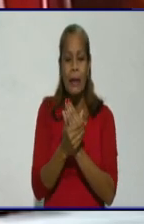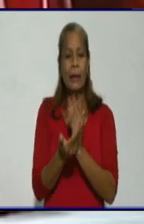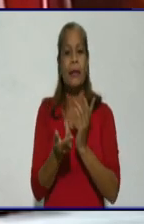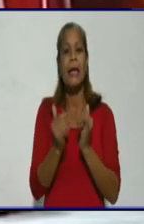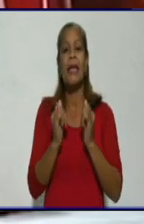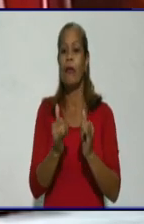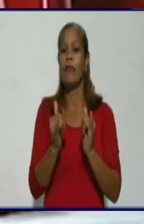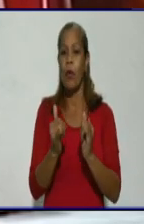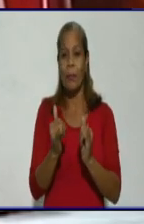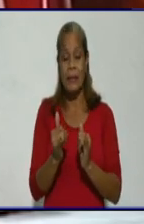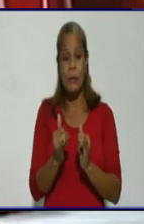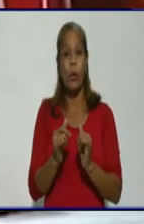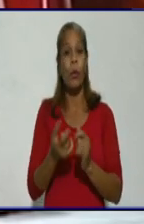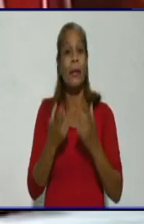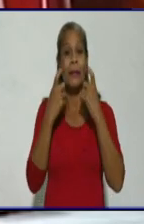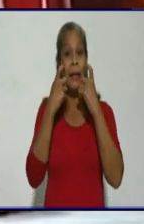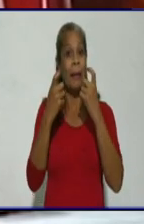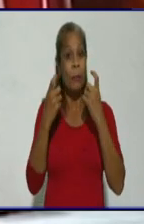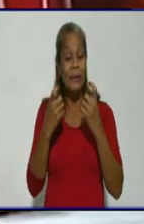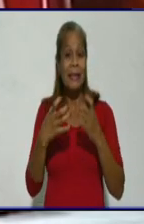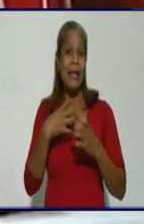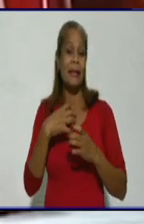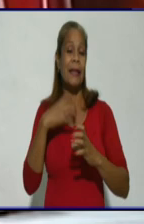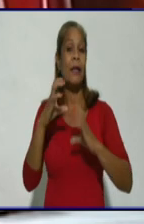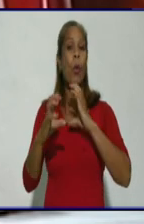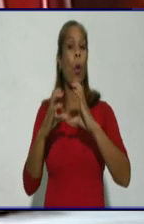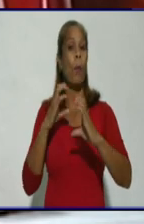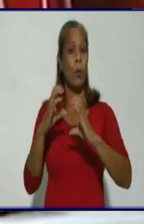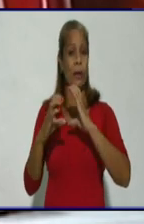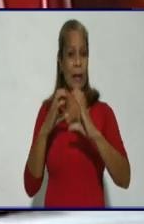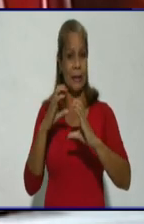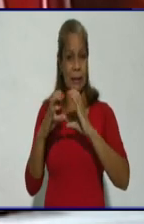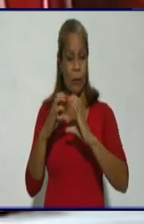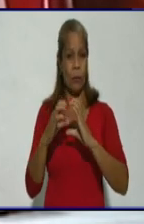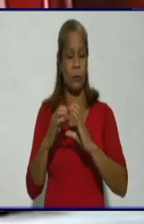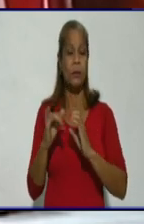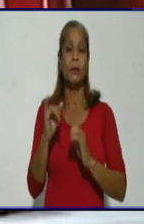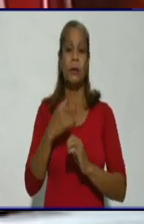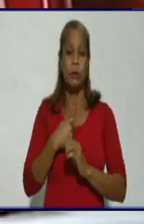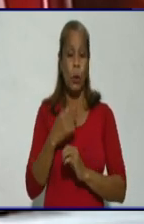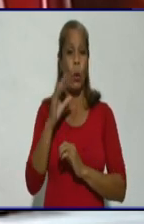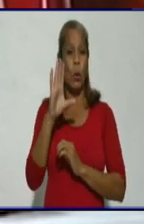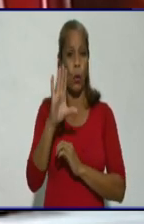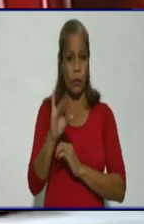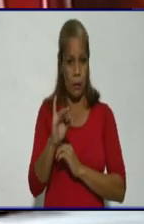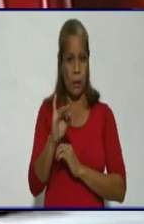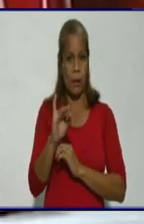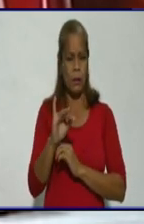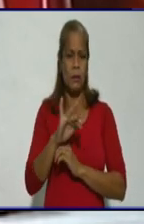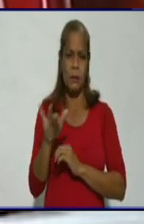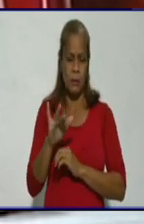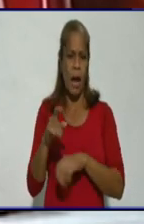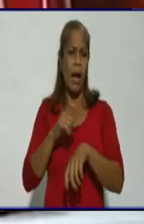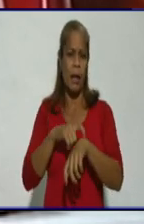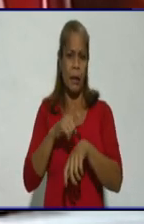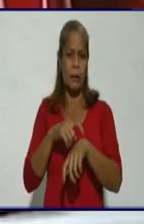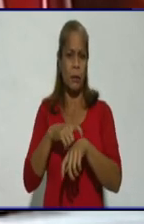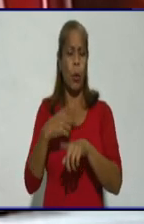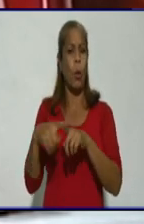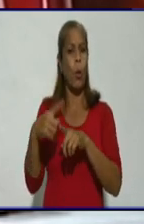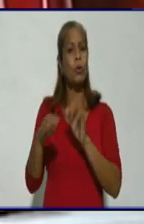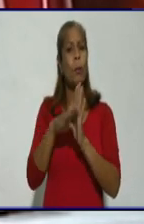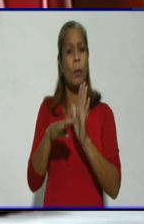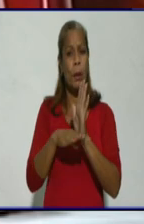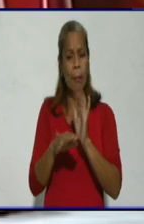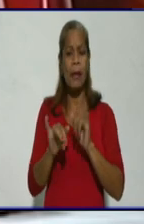y de la importancia de la comunicación. Y lo dije en algún momento, hace ya un rato, y lo voy a recordar ahora,